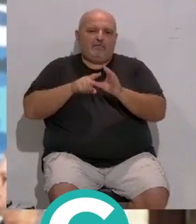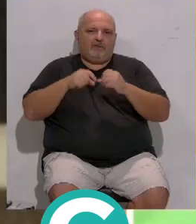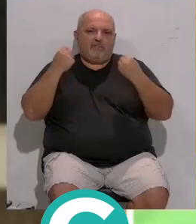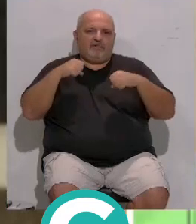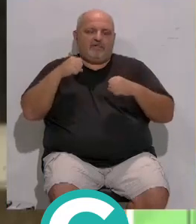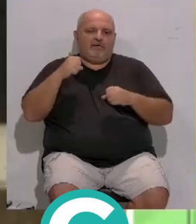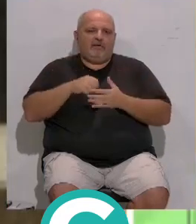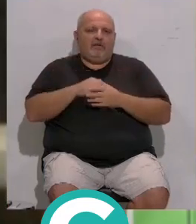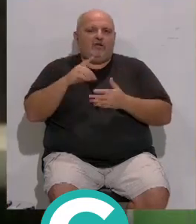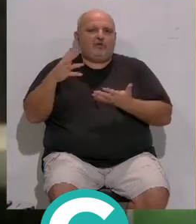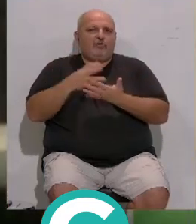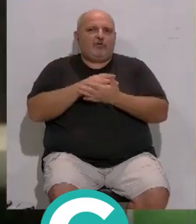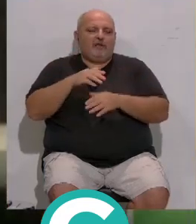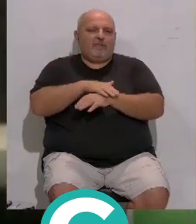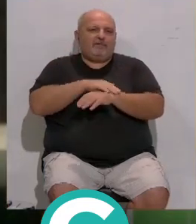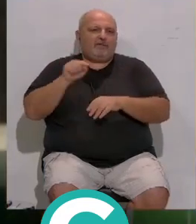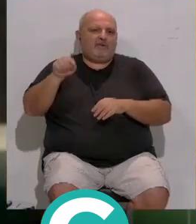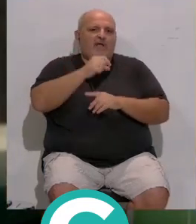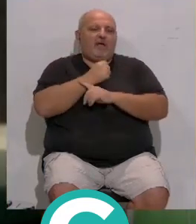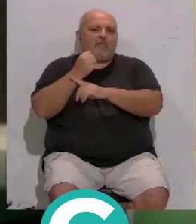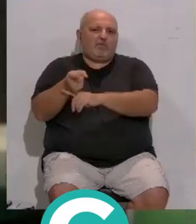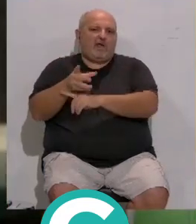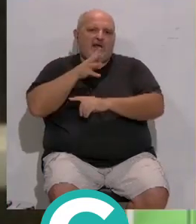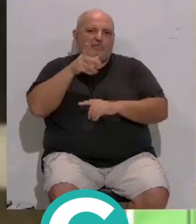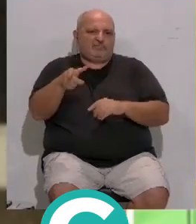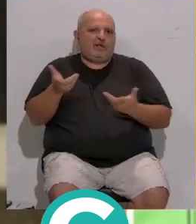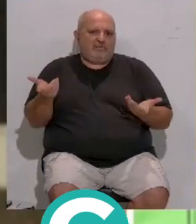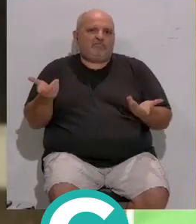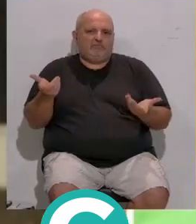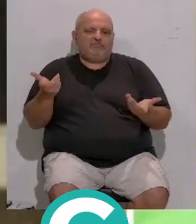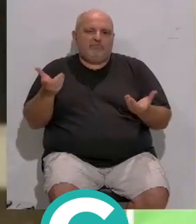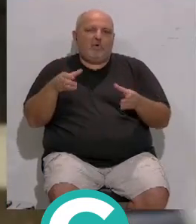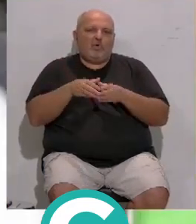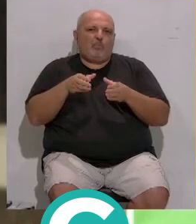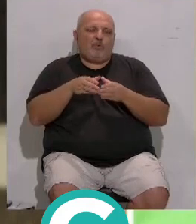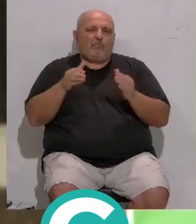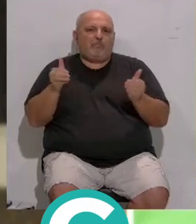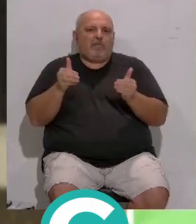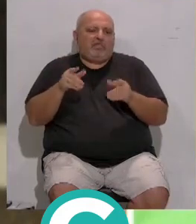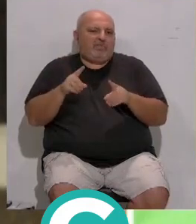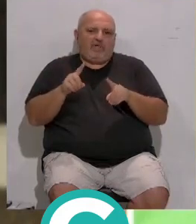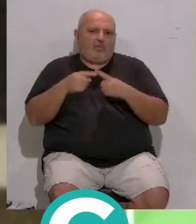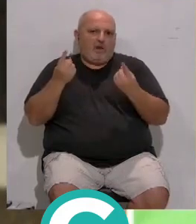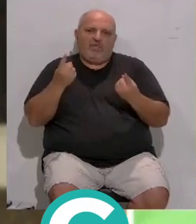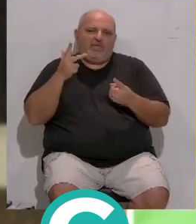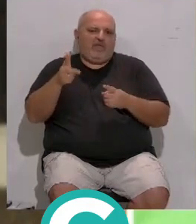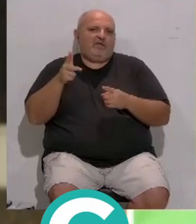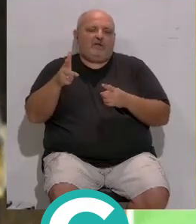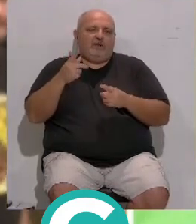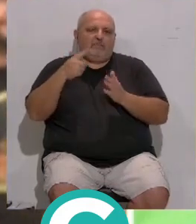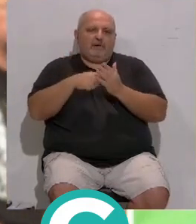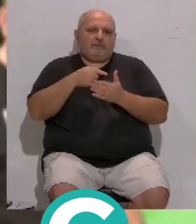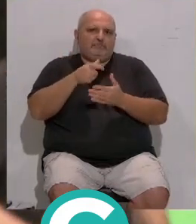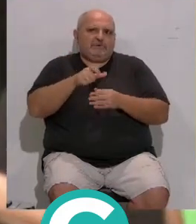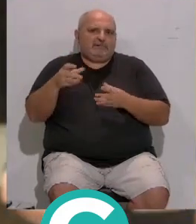de Cádiz. Que todas las instituciones... ...puedan apoyar esta causa... ...que aunque son un grupo minoritario... ...pues tienen miles de